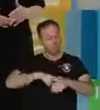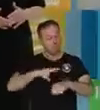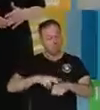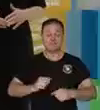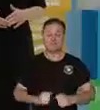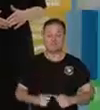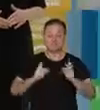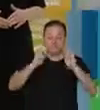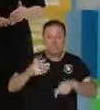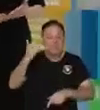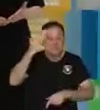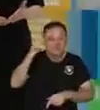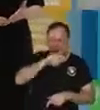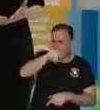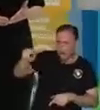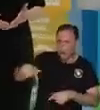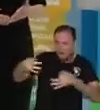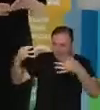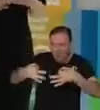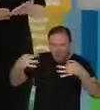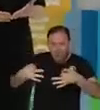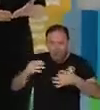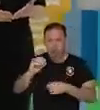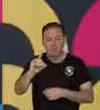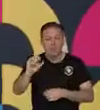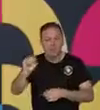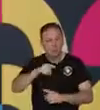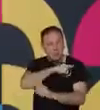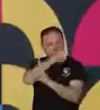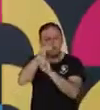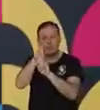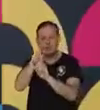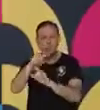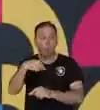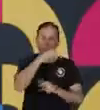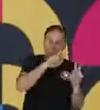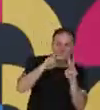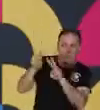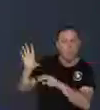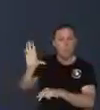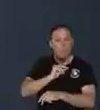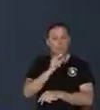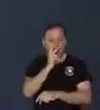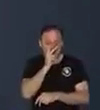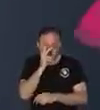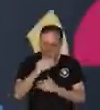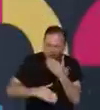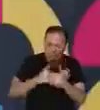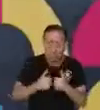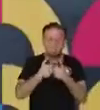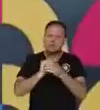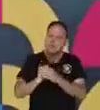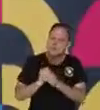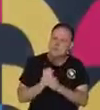reconocer las buenas prácticas para el desarrollo sostenible inspiran a otros a tomar acción, a sumar esfuerzos y trabajar